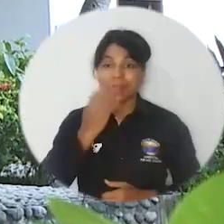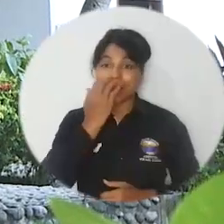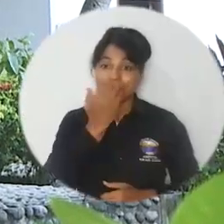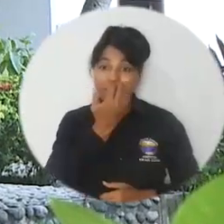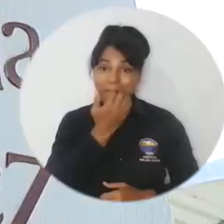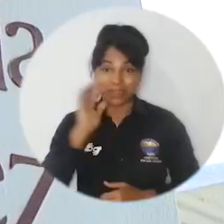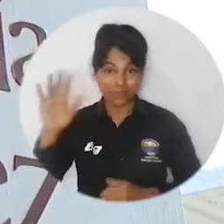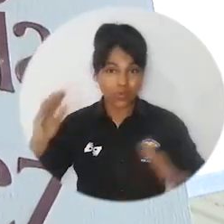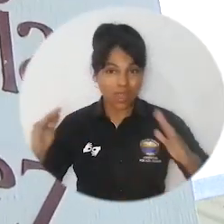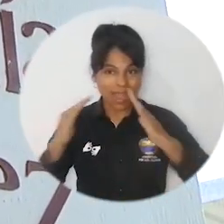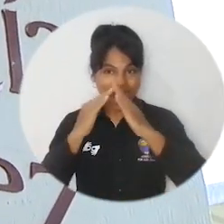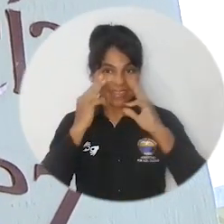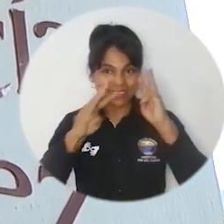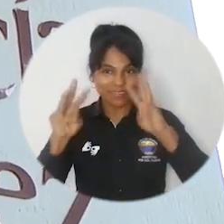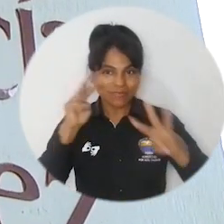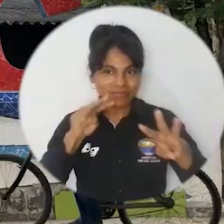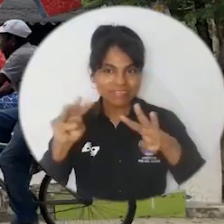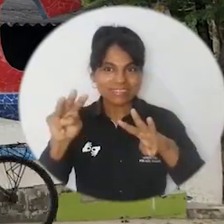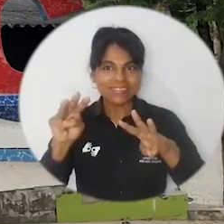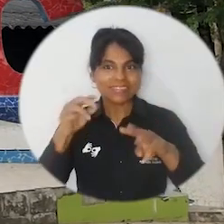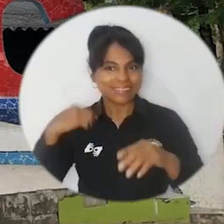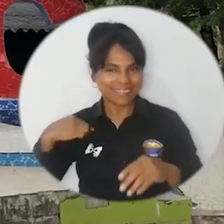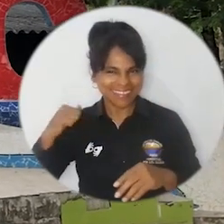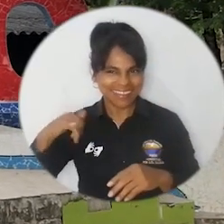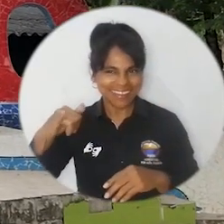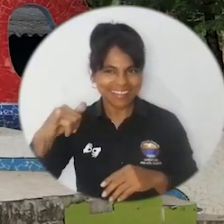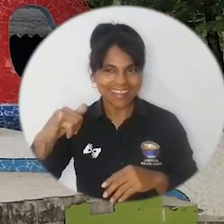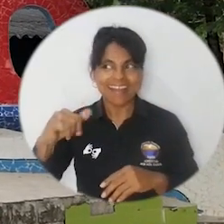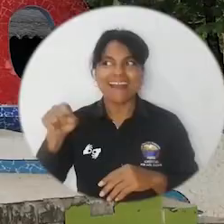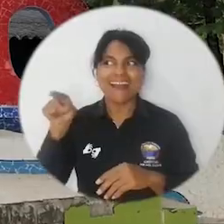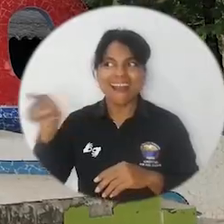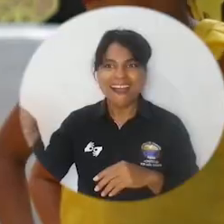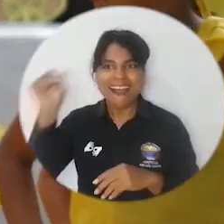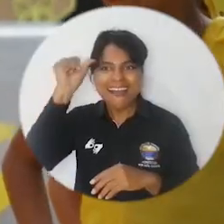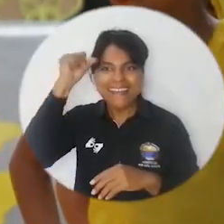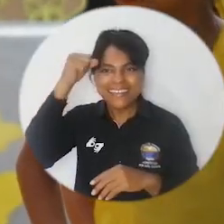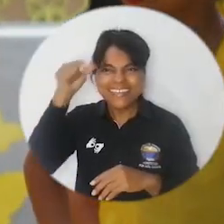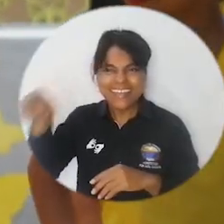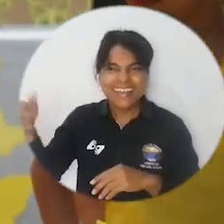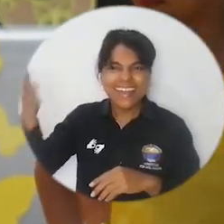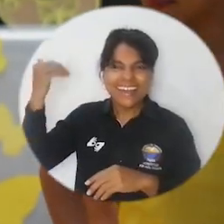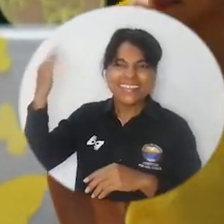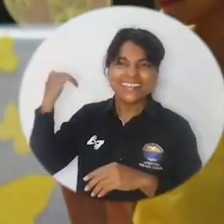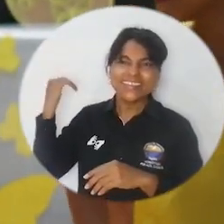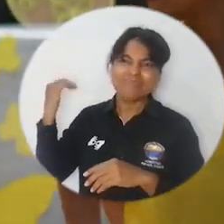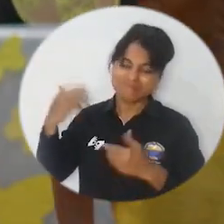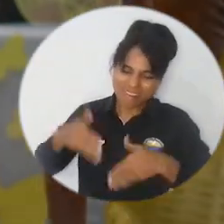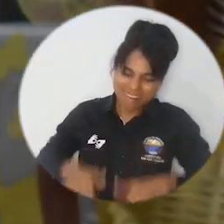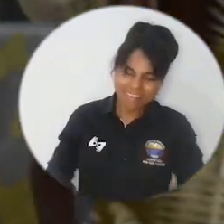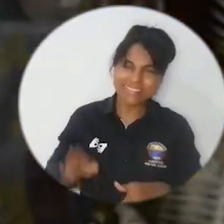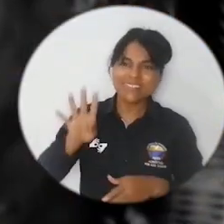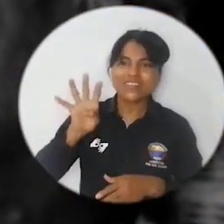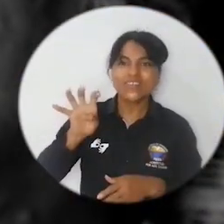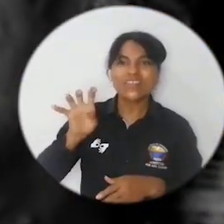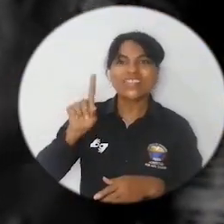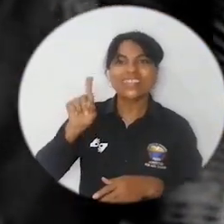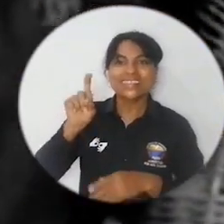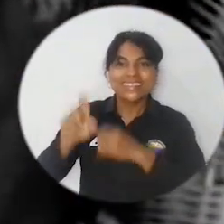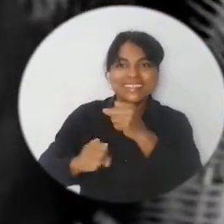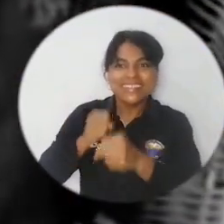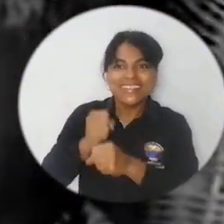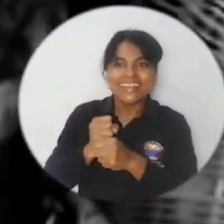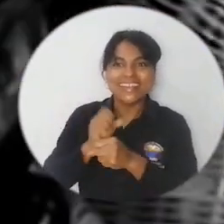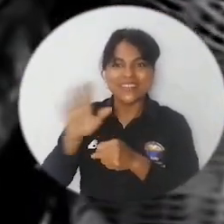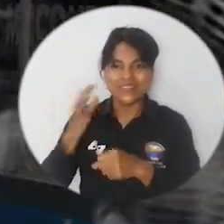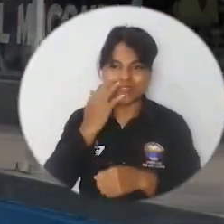La Casa Museo Gabriel García Márquez en Aracataca fue el mejor escenario para conmemorar los 96 años del natalicio del